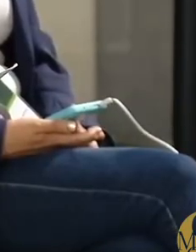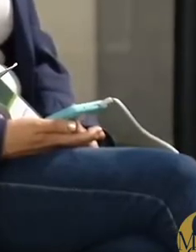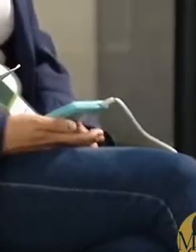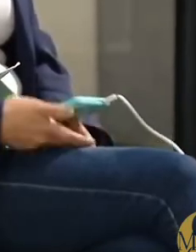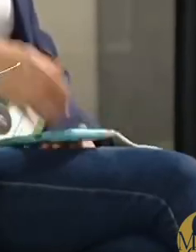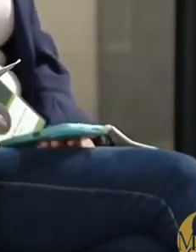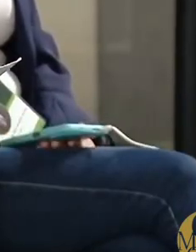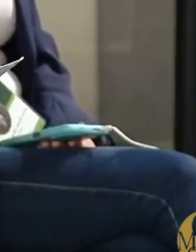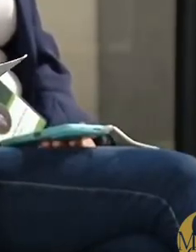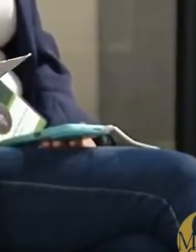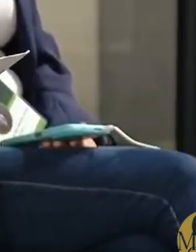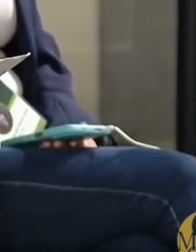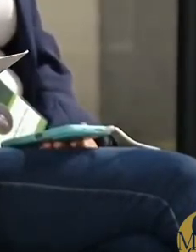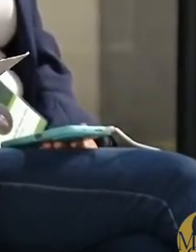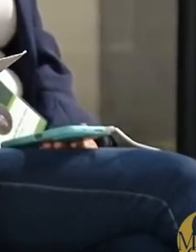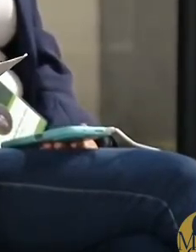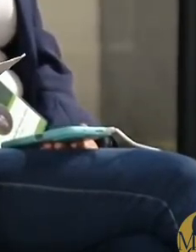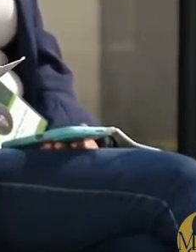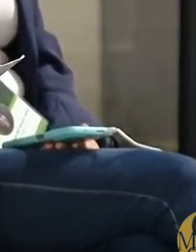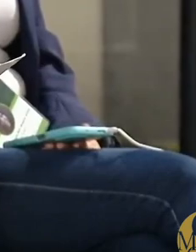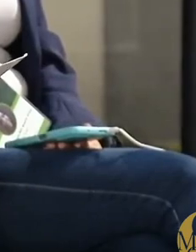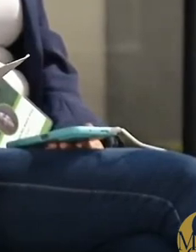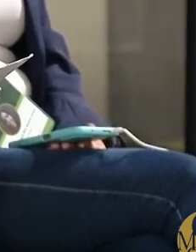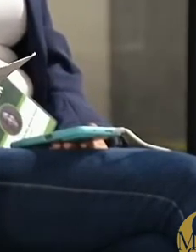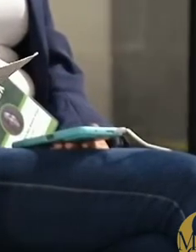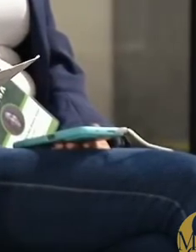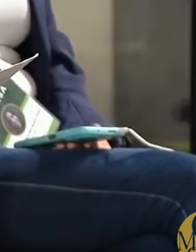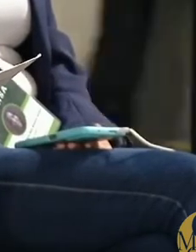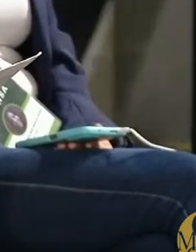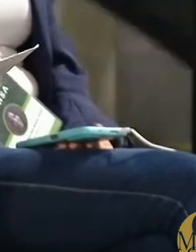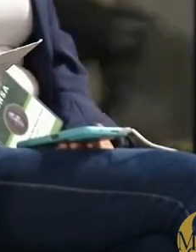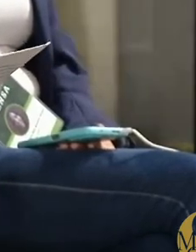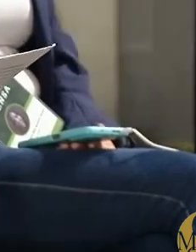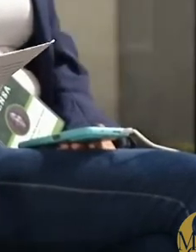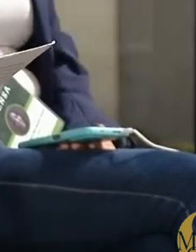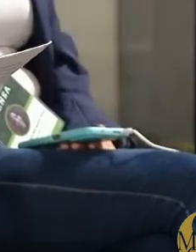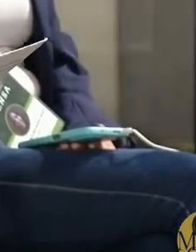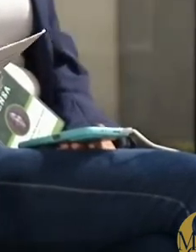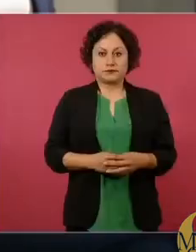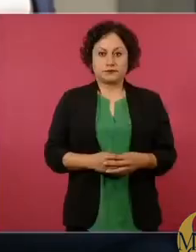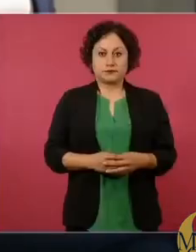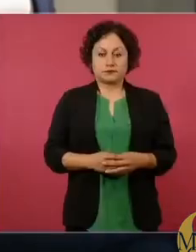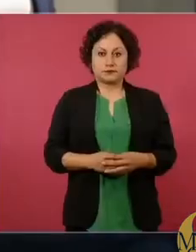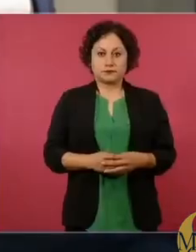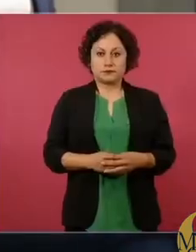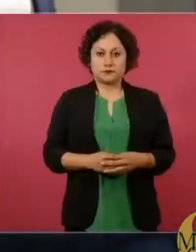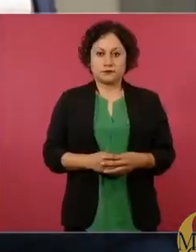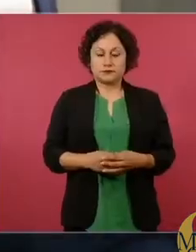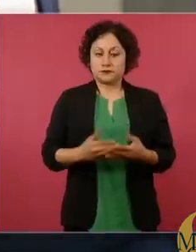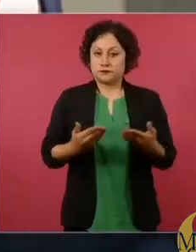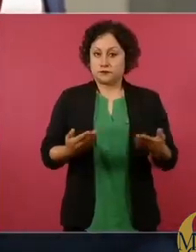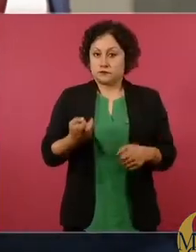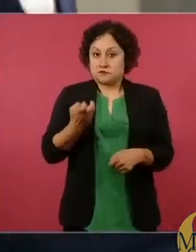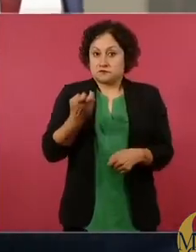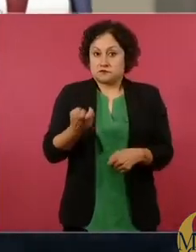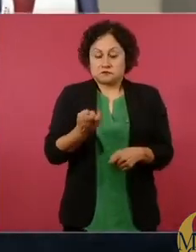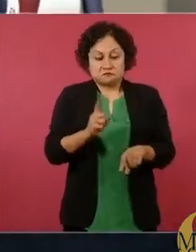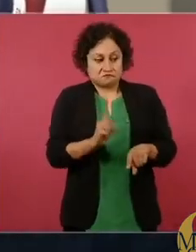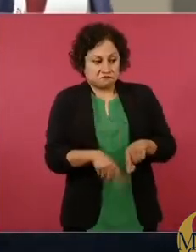Maya estarían libres de una sobrepoblación de perros y gatos propia de las concentraciones humanas y que serían un ejemplo para el mundo,